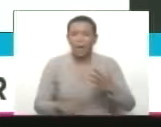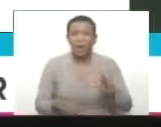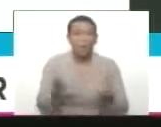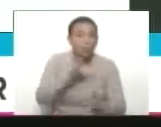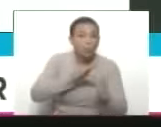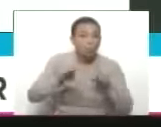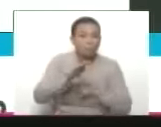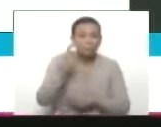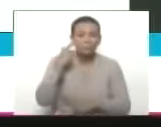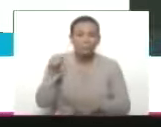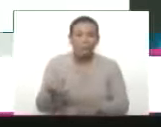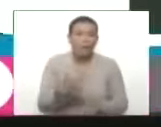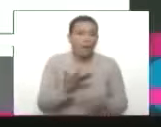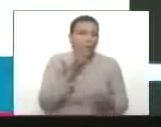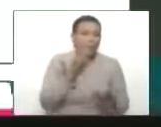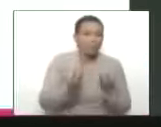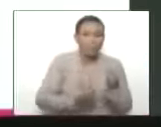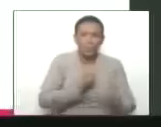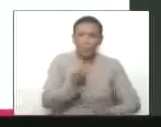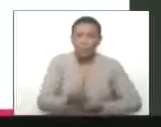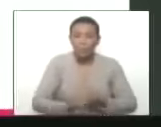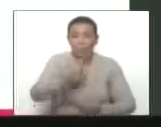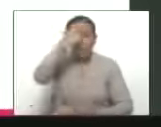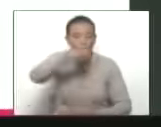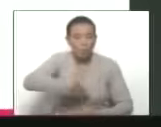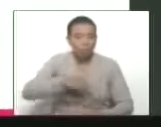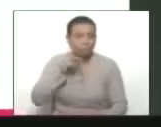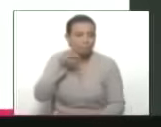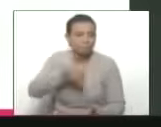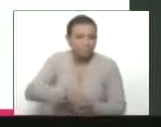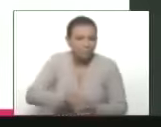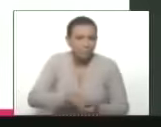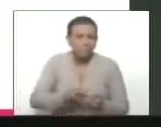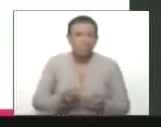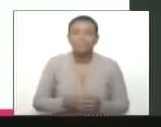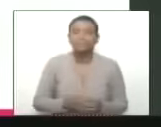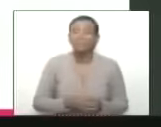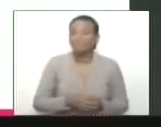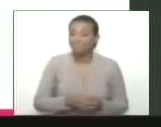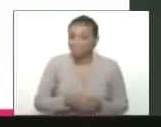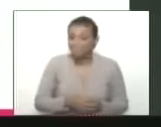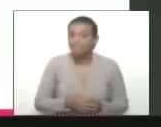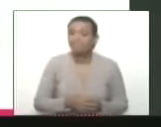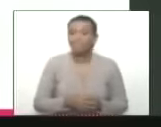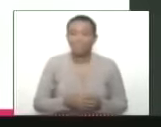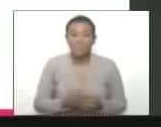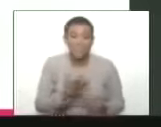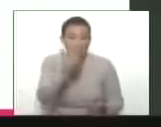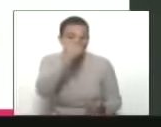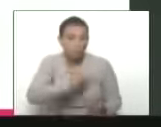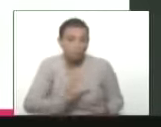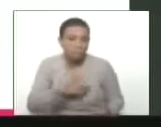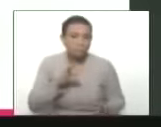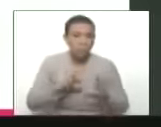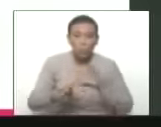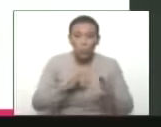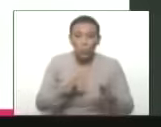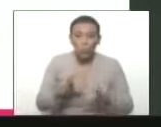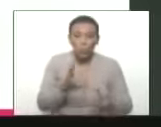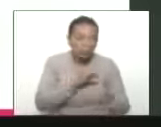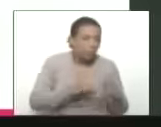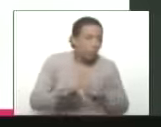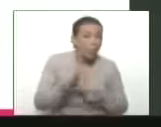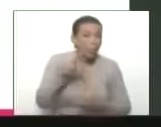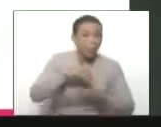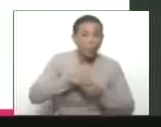cultural de la mujer venezolana, lo comunicacional y lo cultural, lo